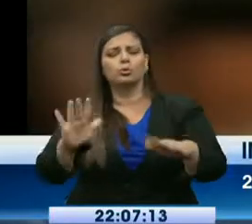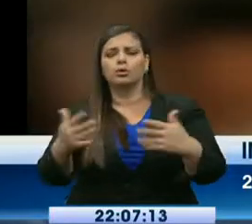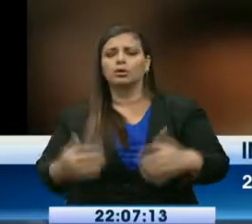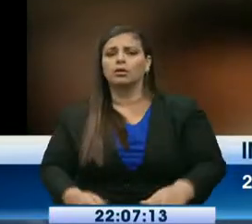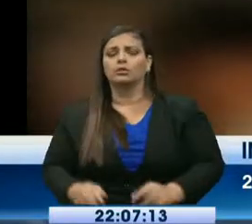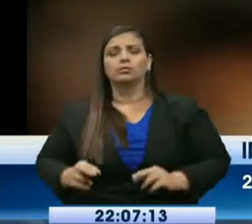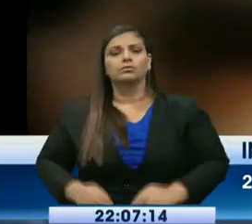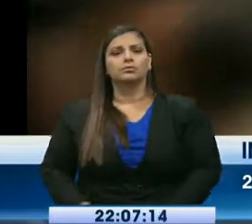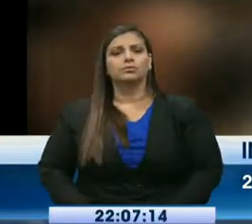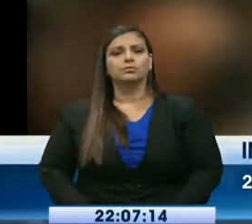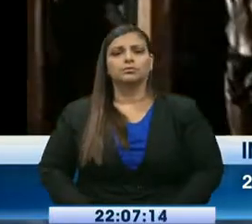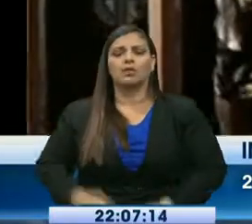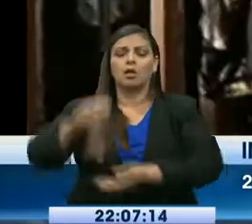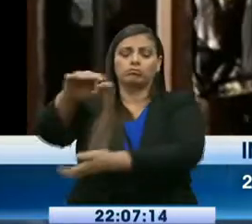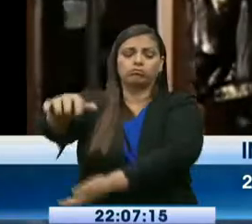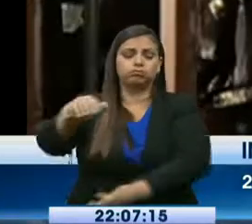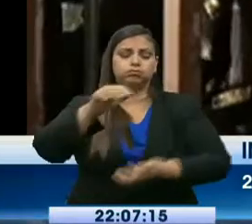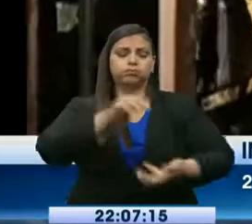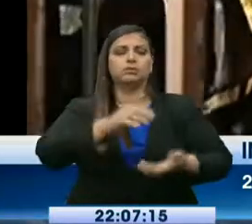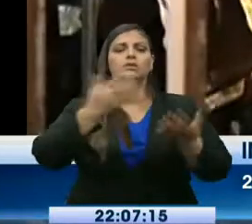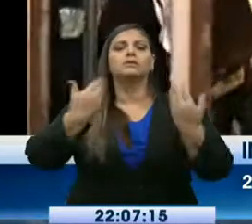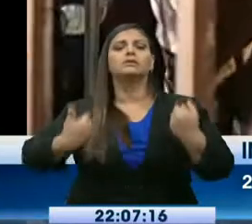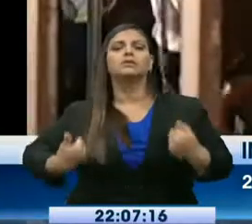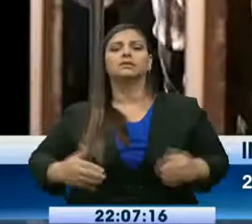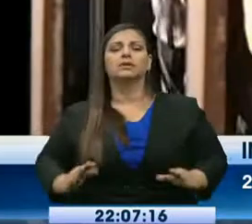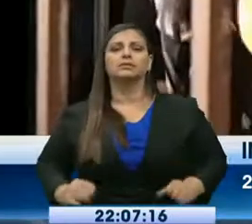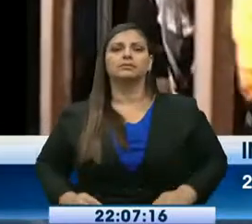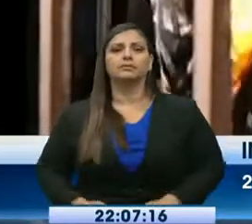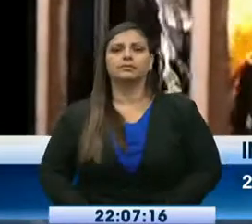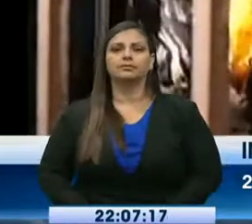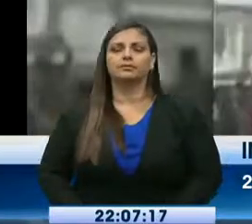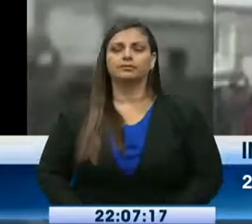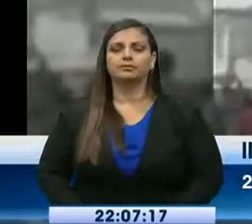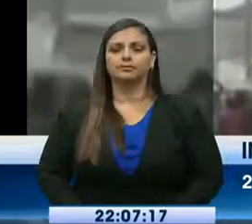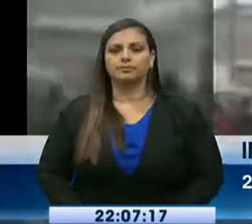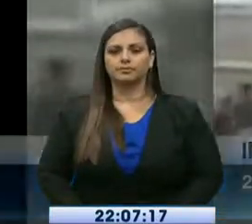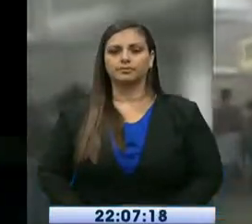intacto. Informo, Julio César Chau.